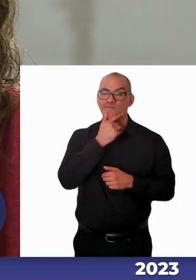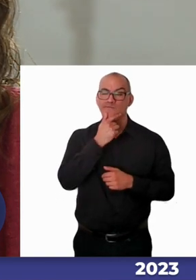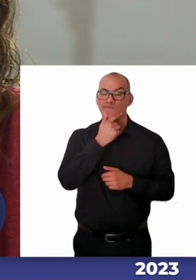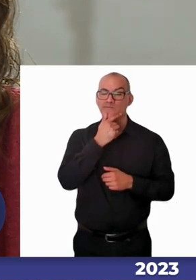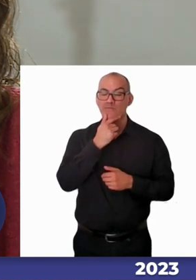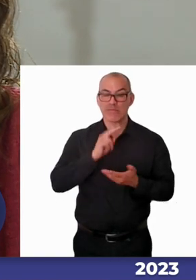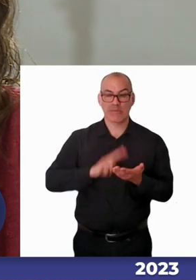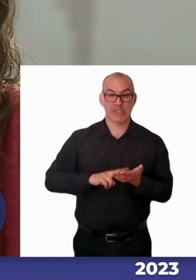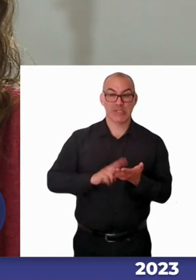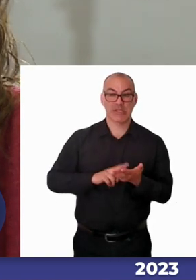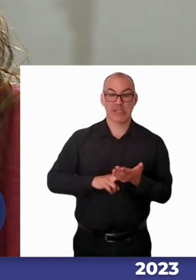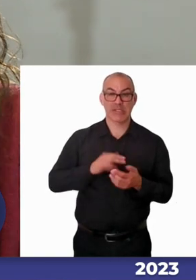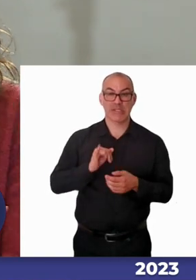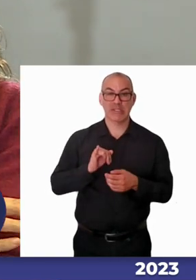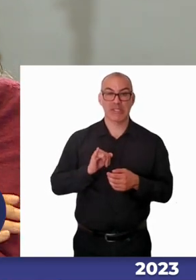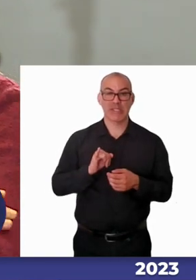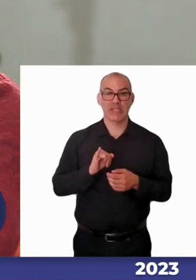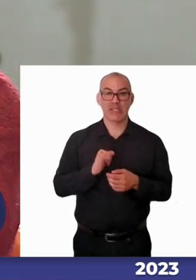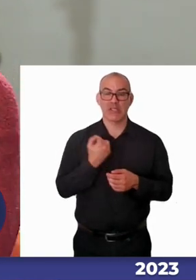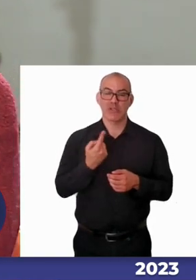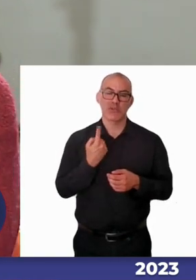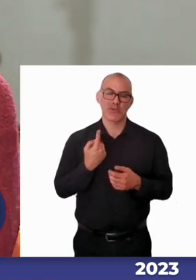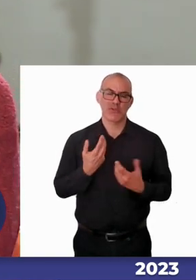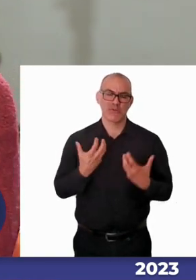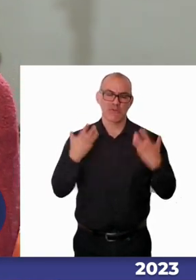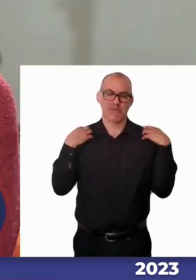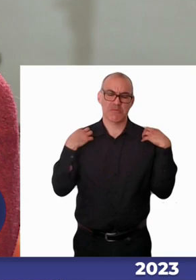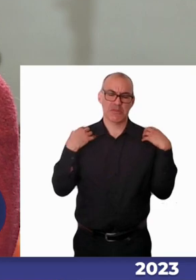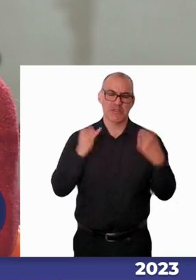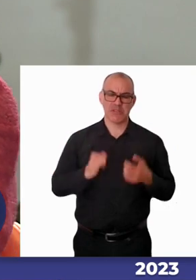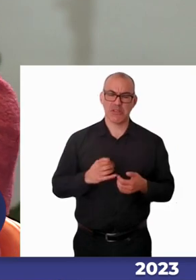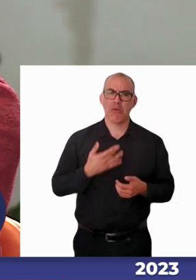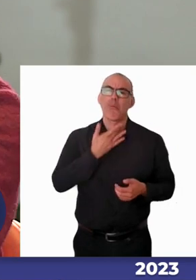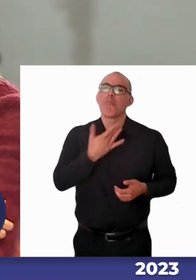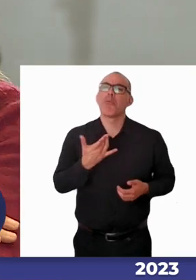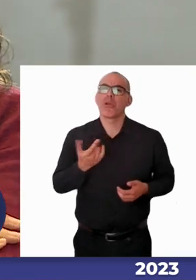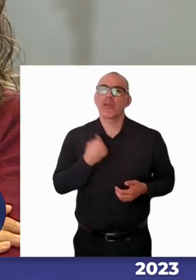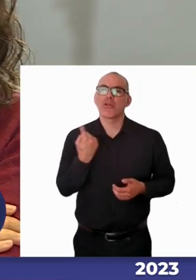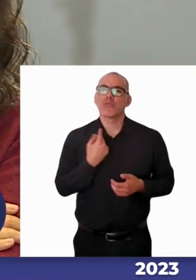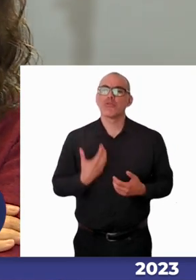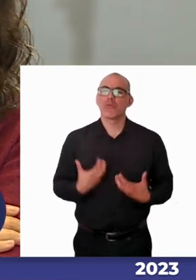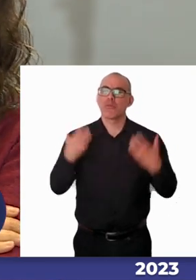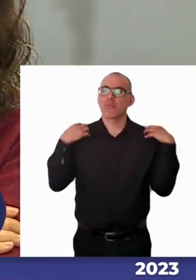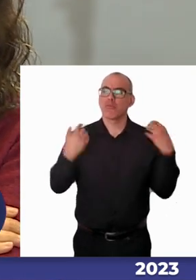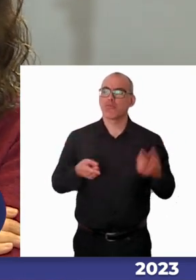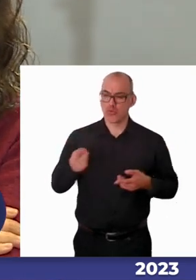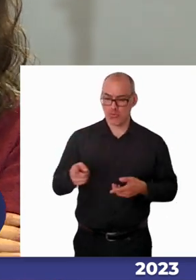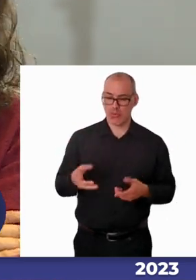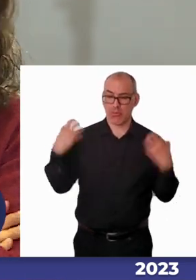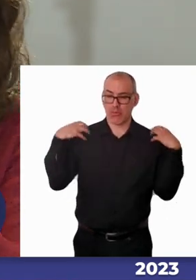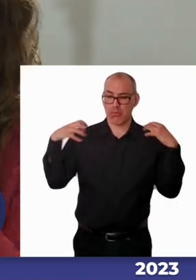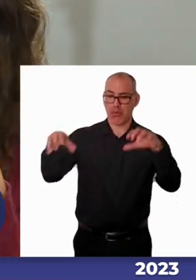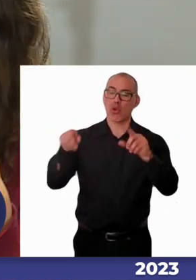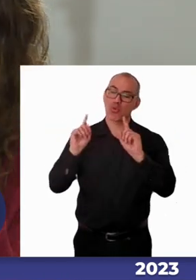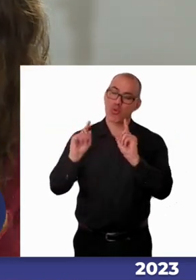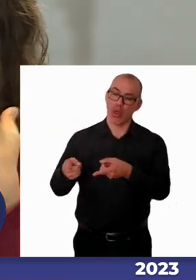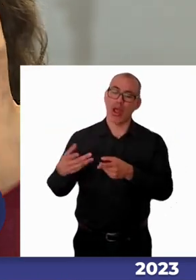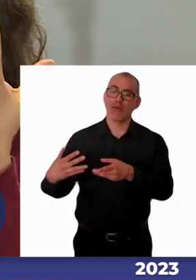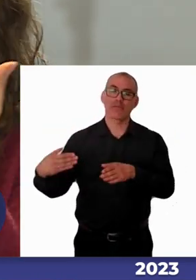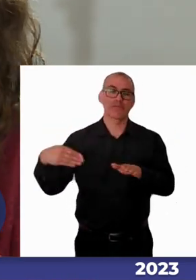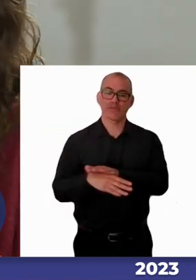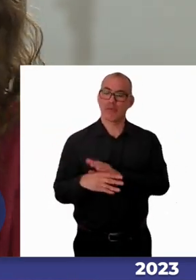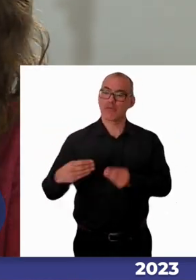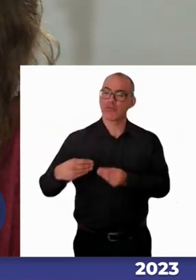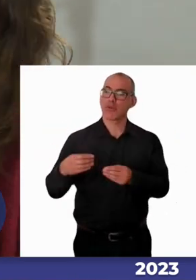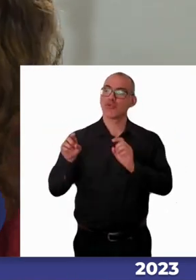en la educación superior se necesita? ¿y por qué en la educación superior yo tengo que darle un ajuste? si el estudiante es el que se tiene que ajustar a mí y ahí hay un problema